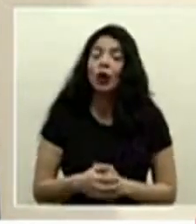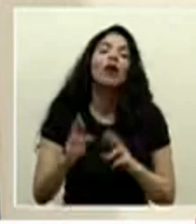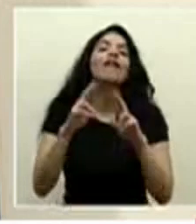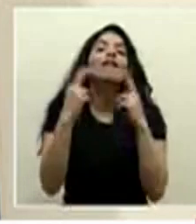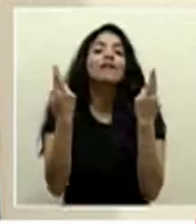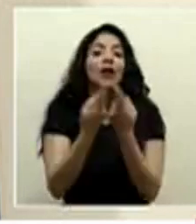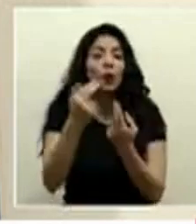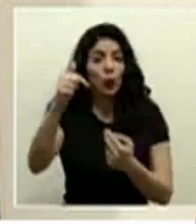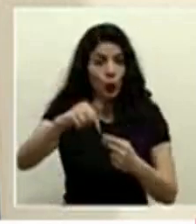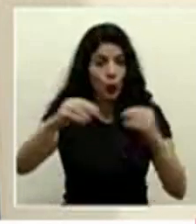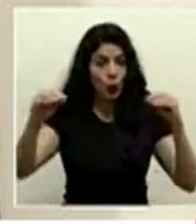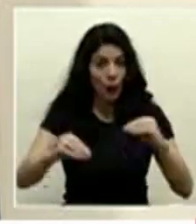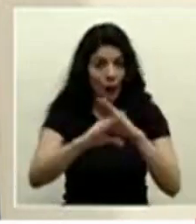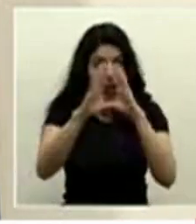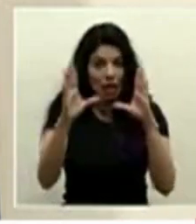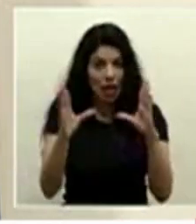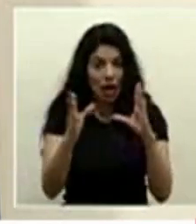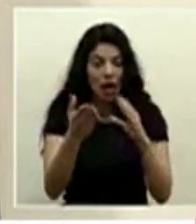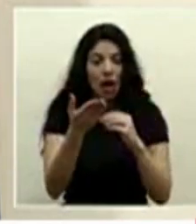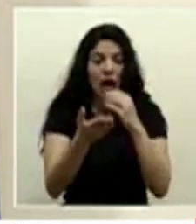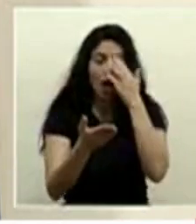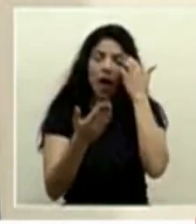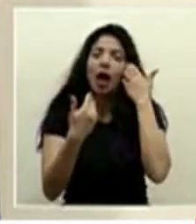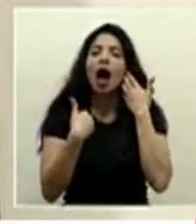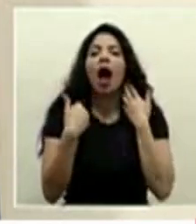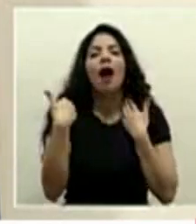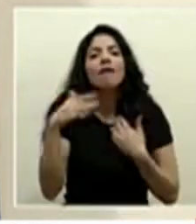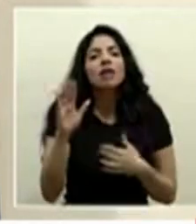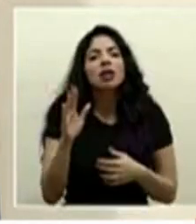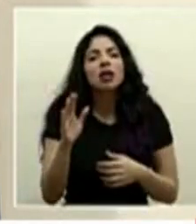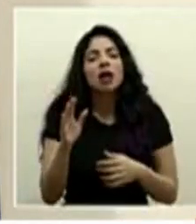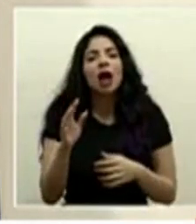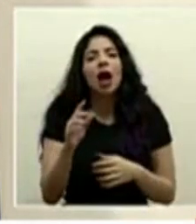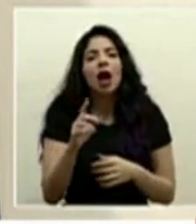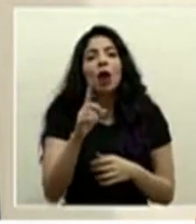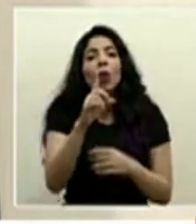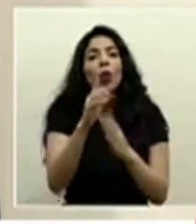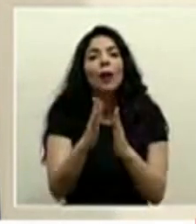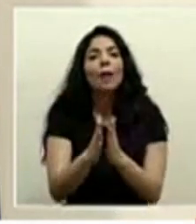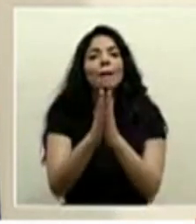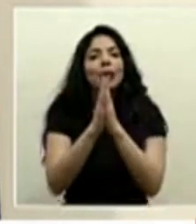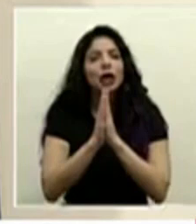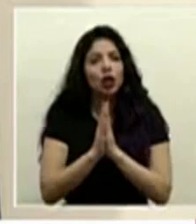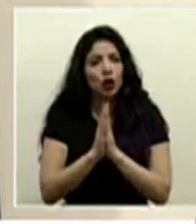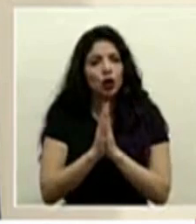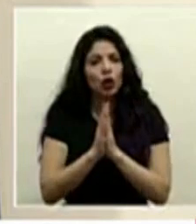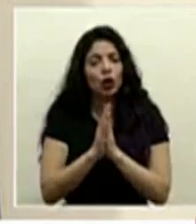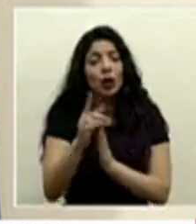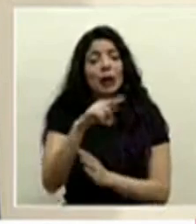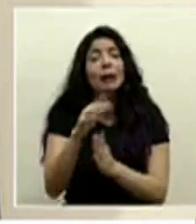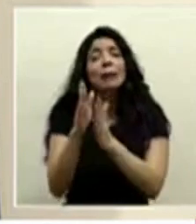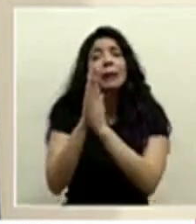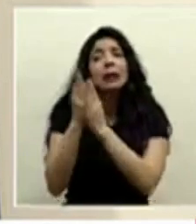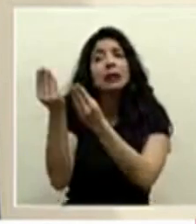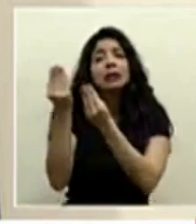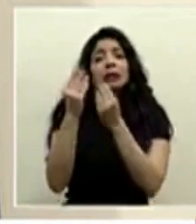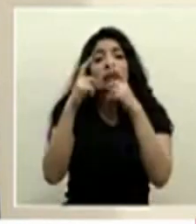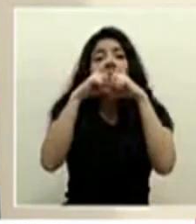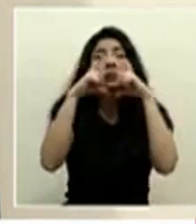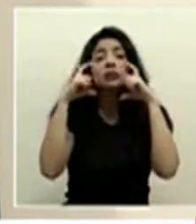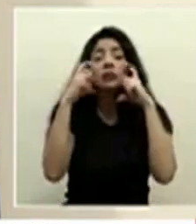reunión esta mañana había una digamos una petición de que se le dieran mascarillas